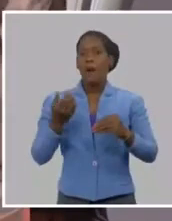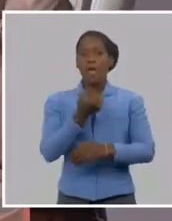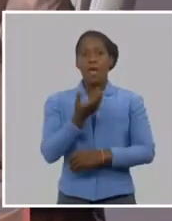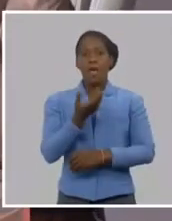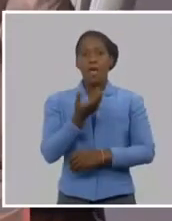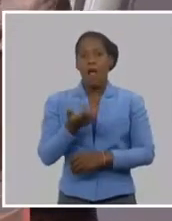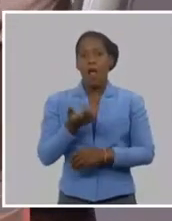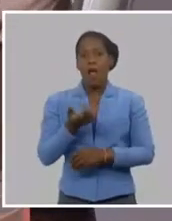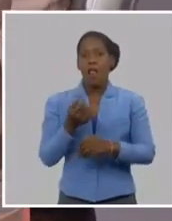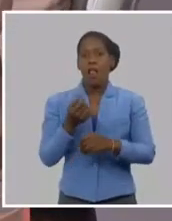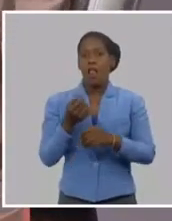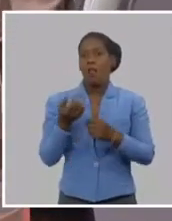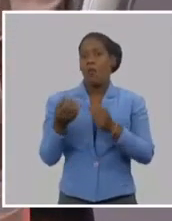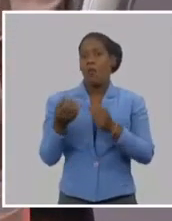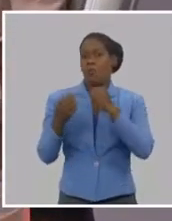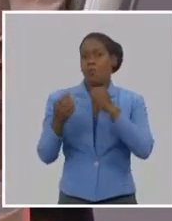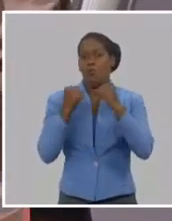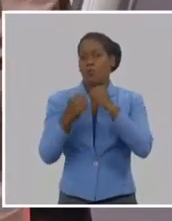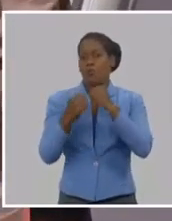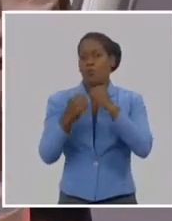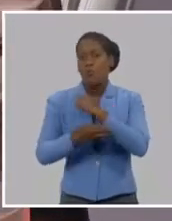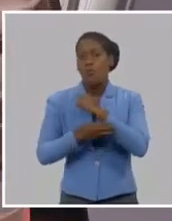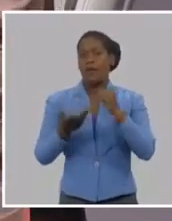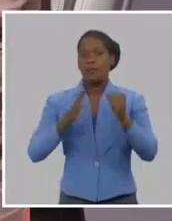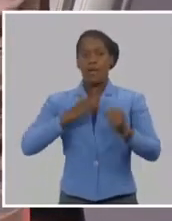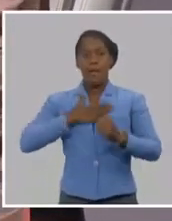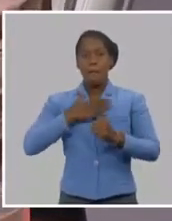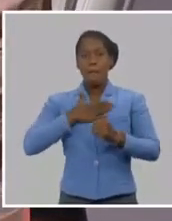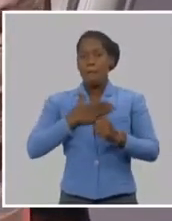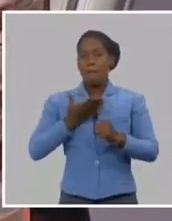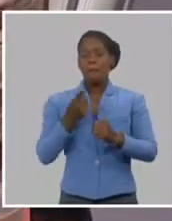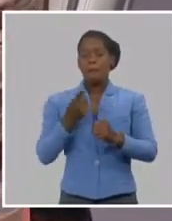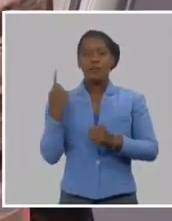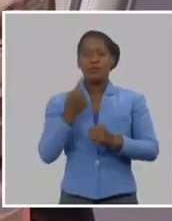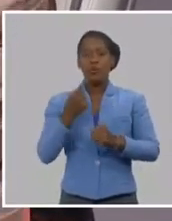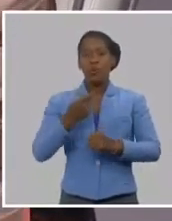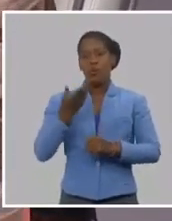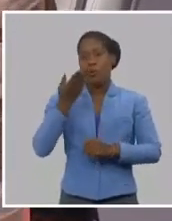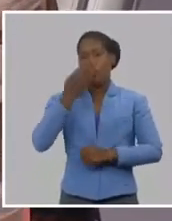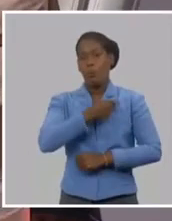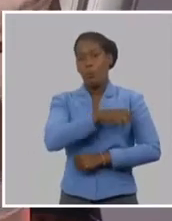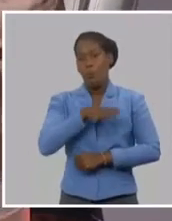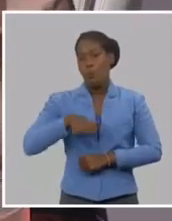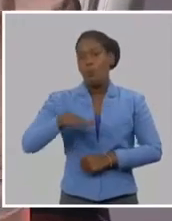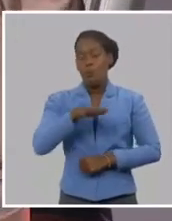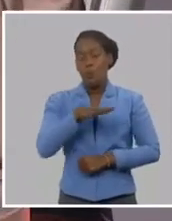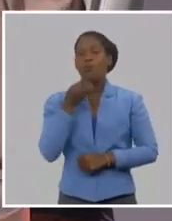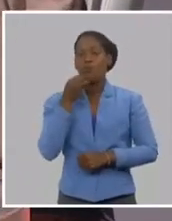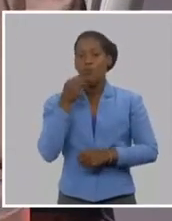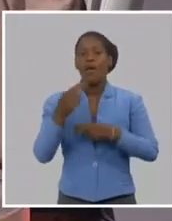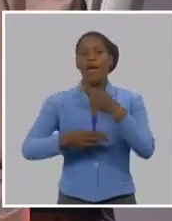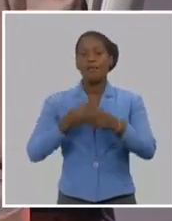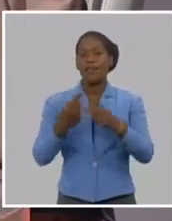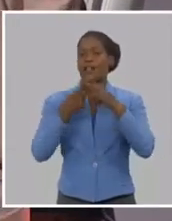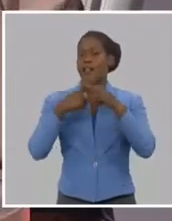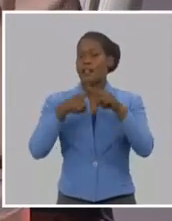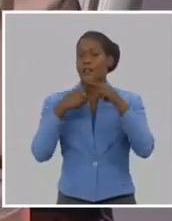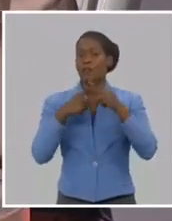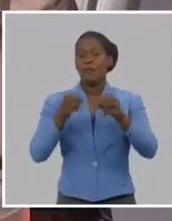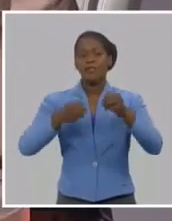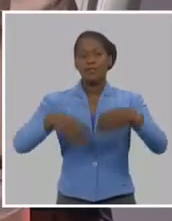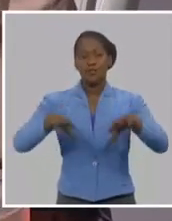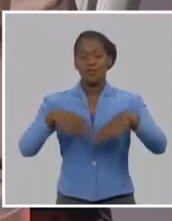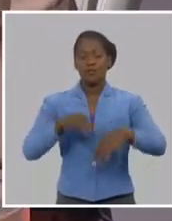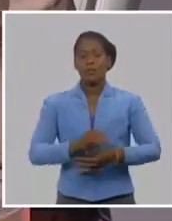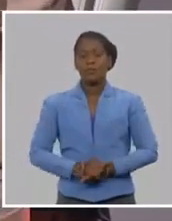carne, y no siento en mí ninguna de las manifestaciones, de las existencias ordinarias. Era consciente de que no podía ser